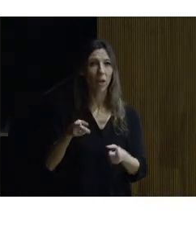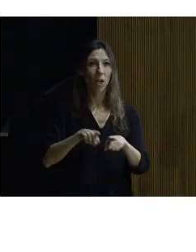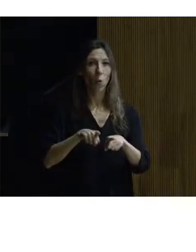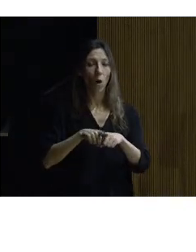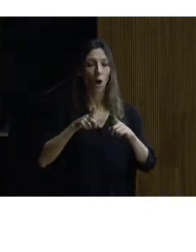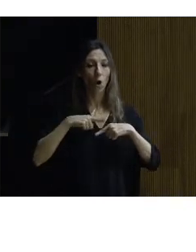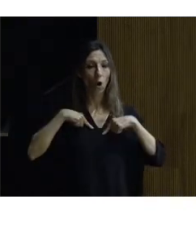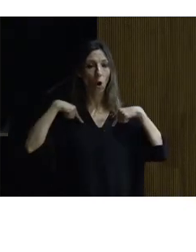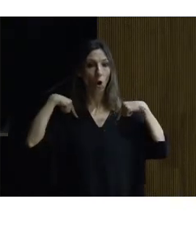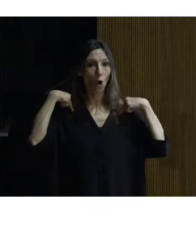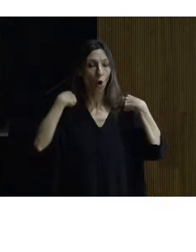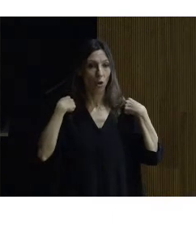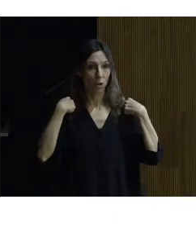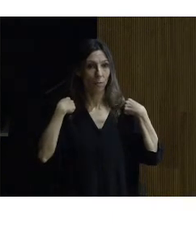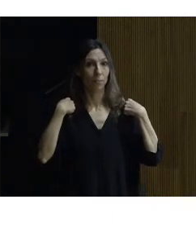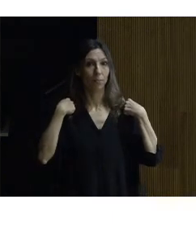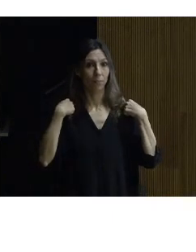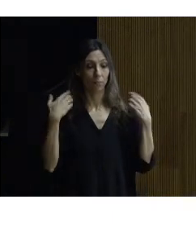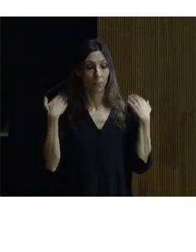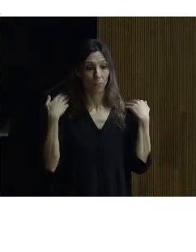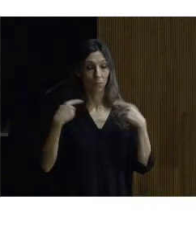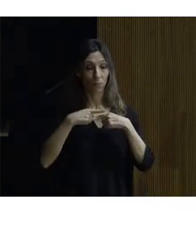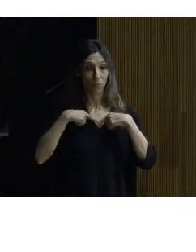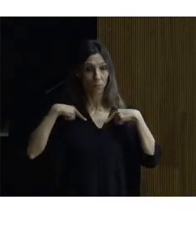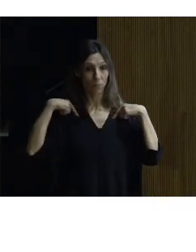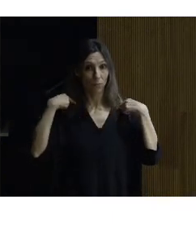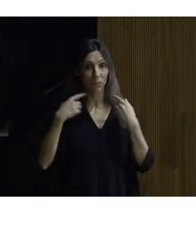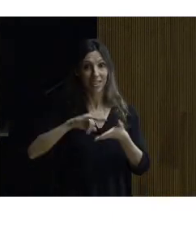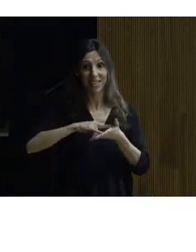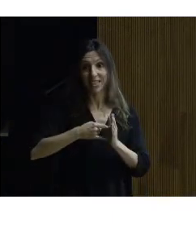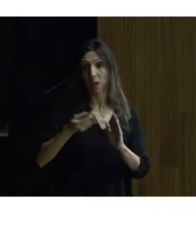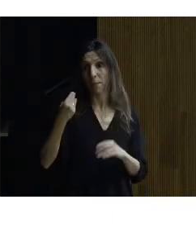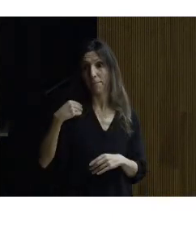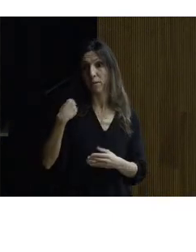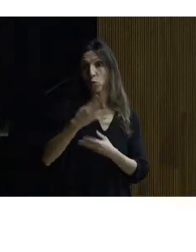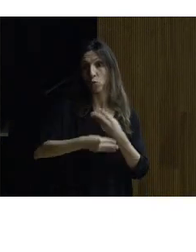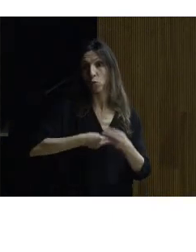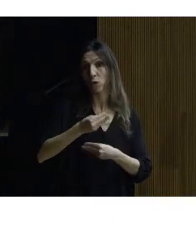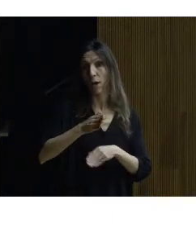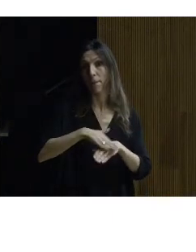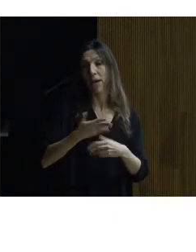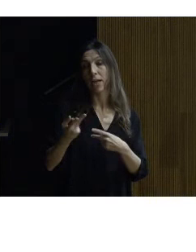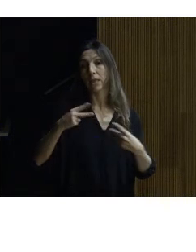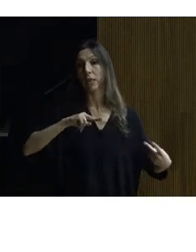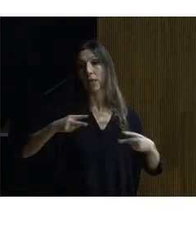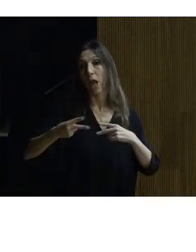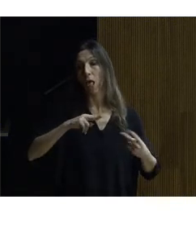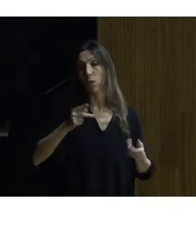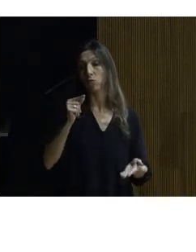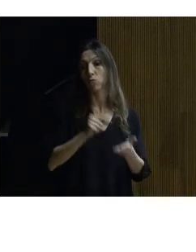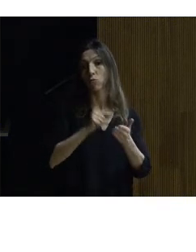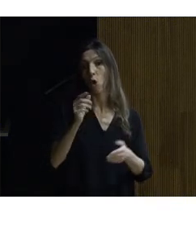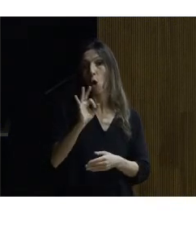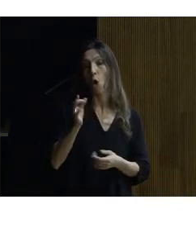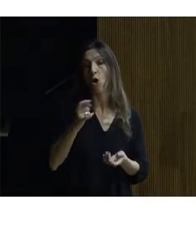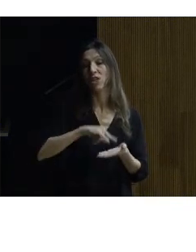sobre los hombros alrededor del cuello el sistema es el mismo que se utiliza por ejemplo para traducción simultánea o para un sistema de